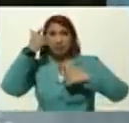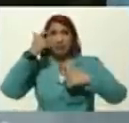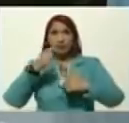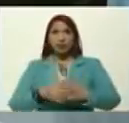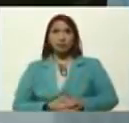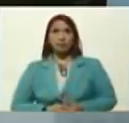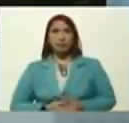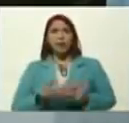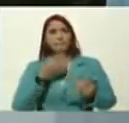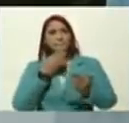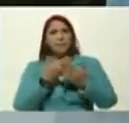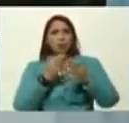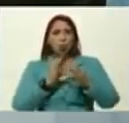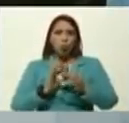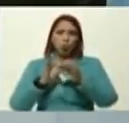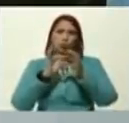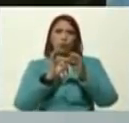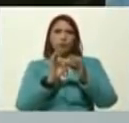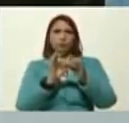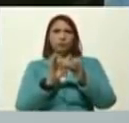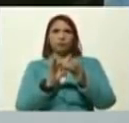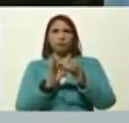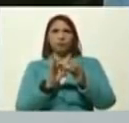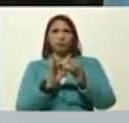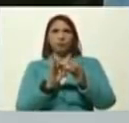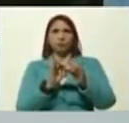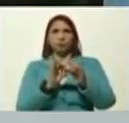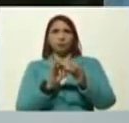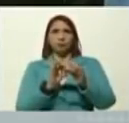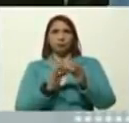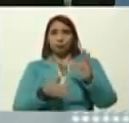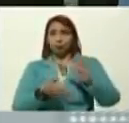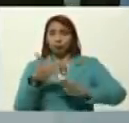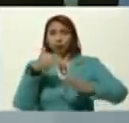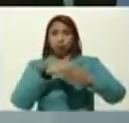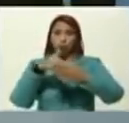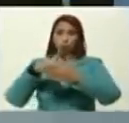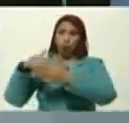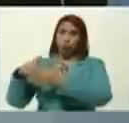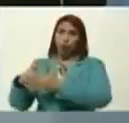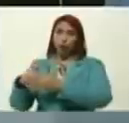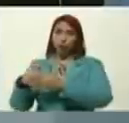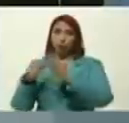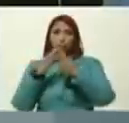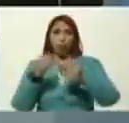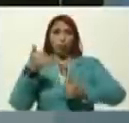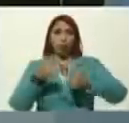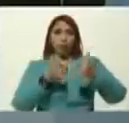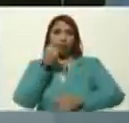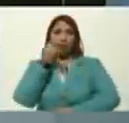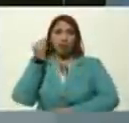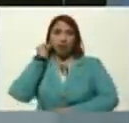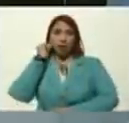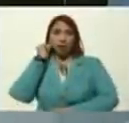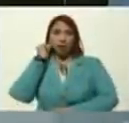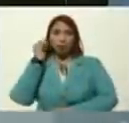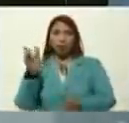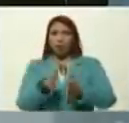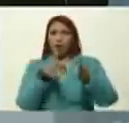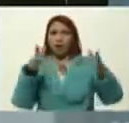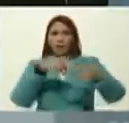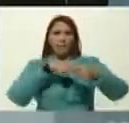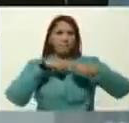le pido unión, y salir a votar, por los candidatos, y candidatas, del gran